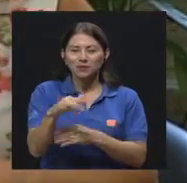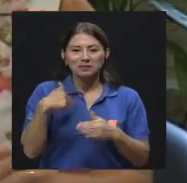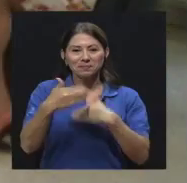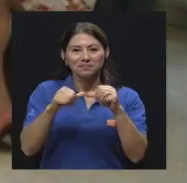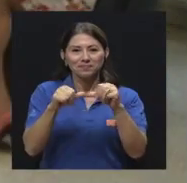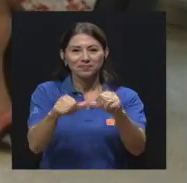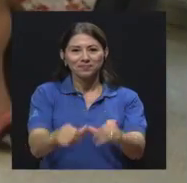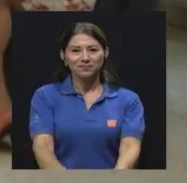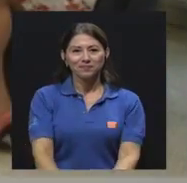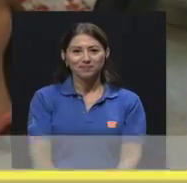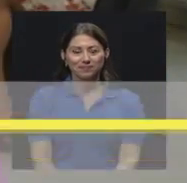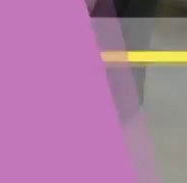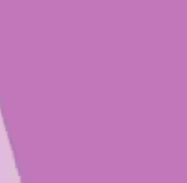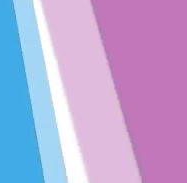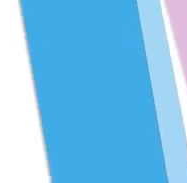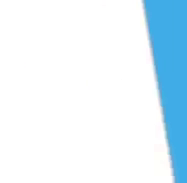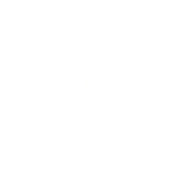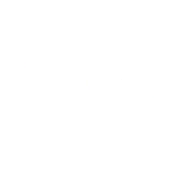regresamos.